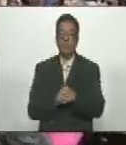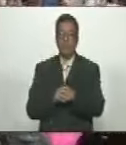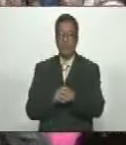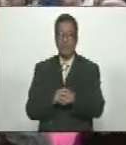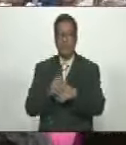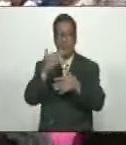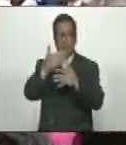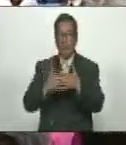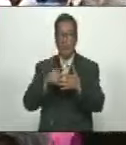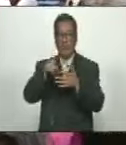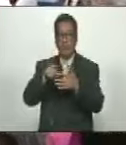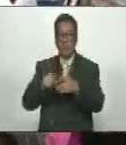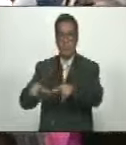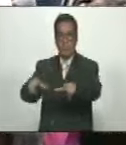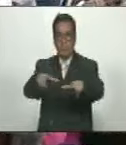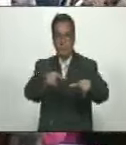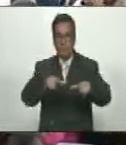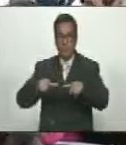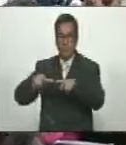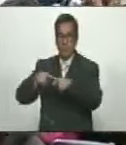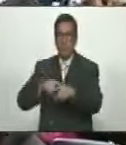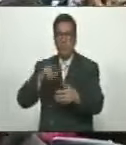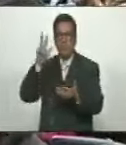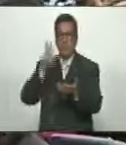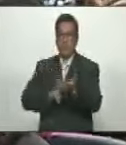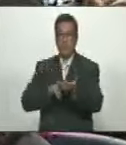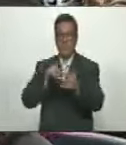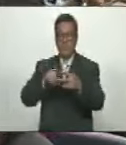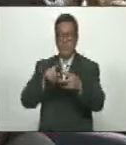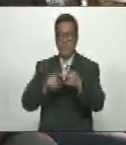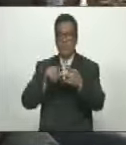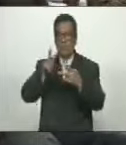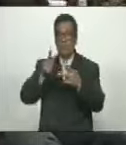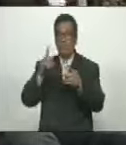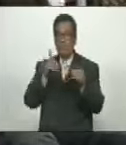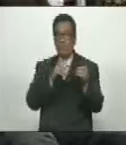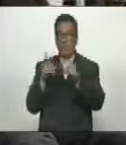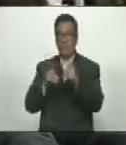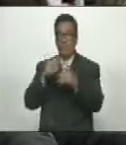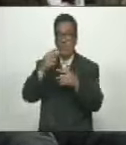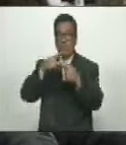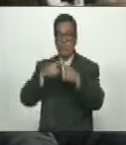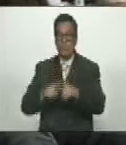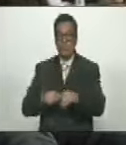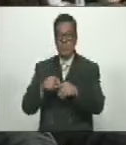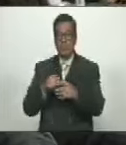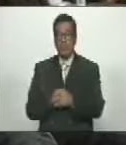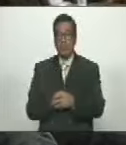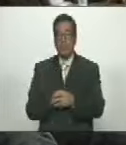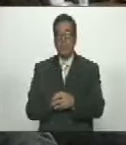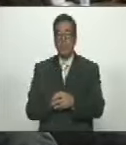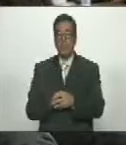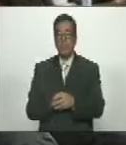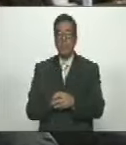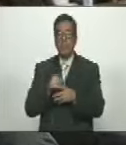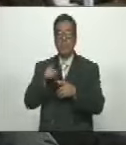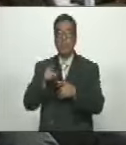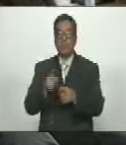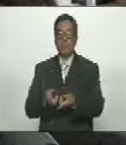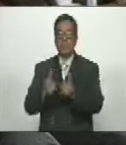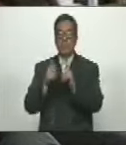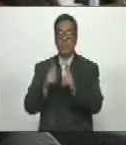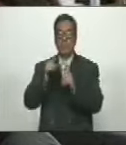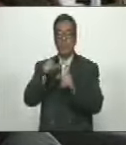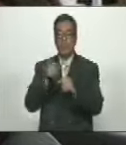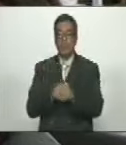proponemos ante este espacio la aprobación en segunda discusión de este instrumento financiero que va a permitir